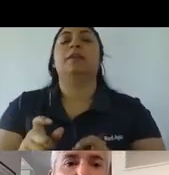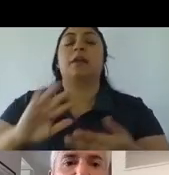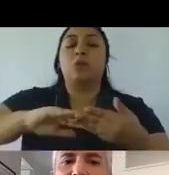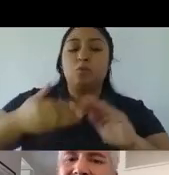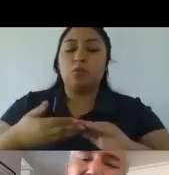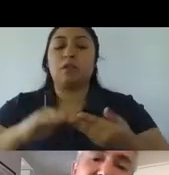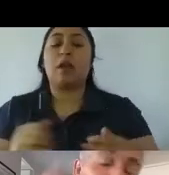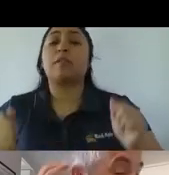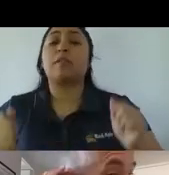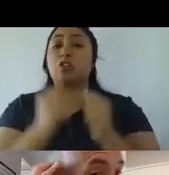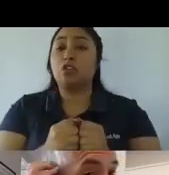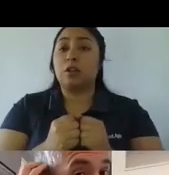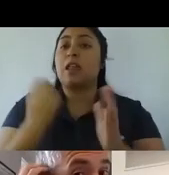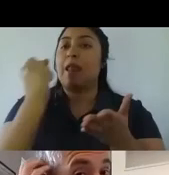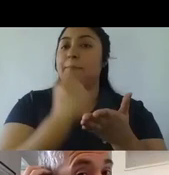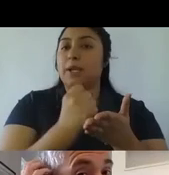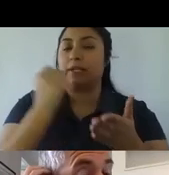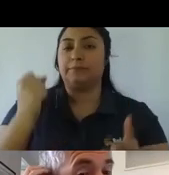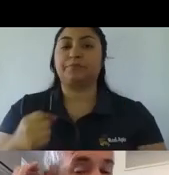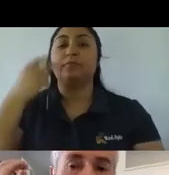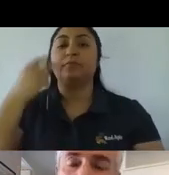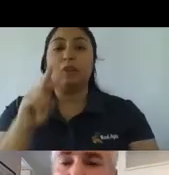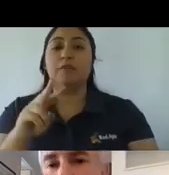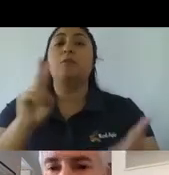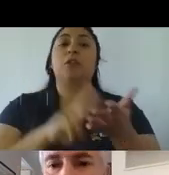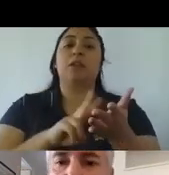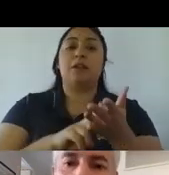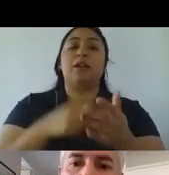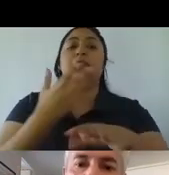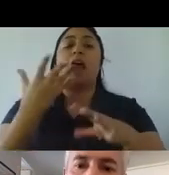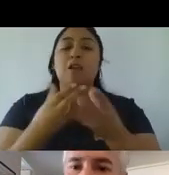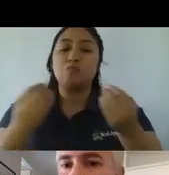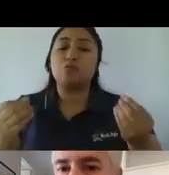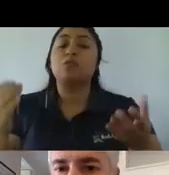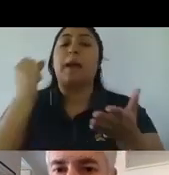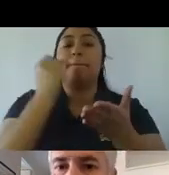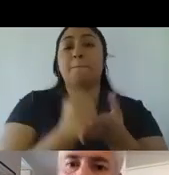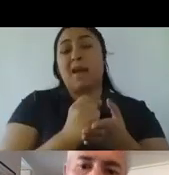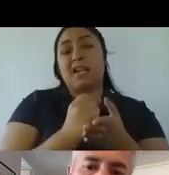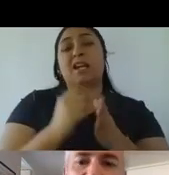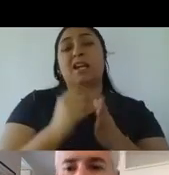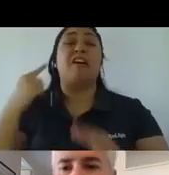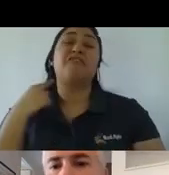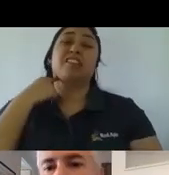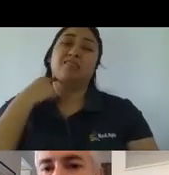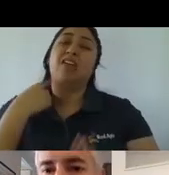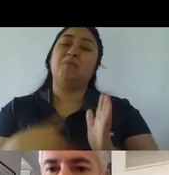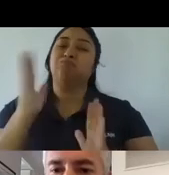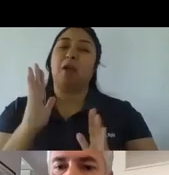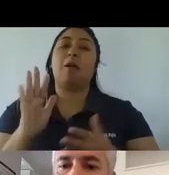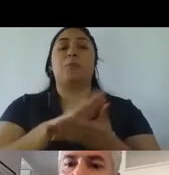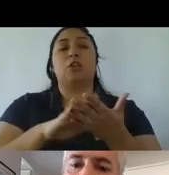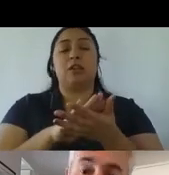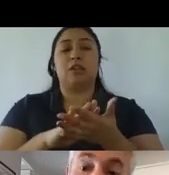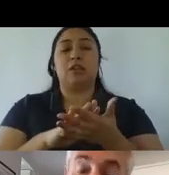etcétera y bueno acá vemos que efectivamente hay un montón de marcas que están mucho más golpeadas que otras digamos ISAPRE, AFP diarios de